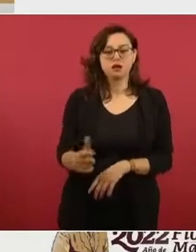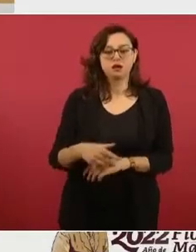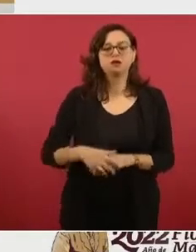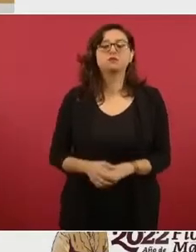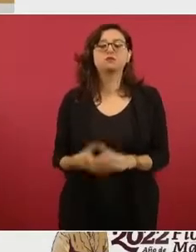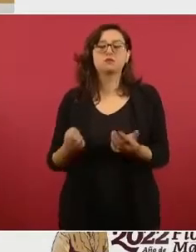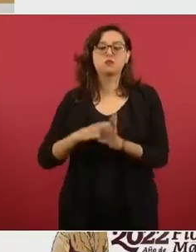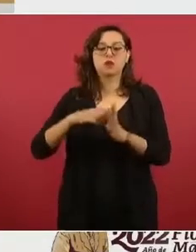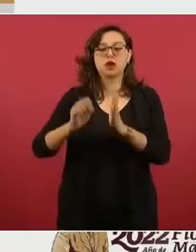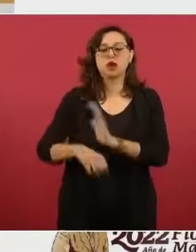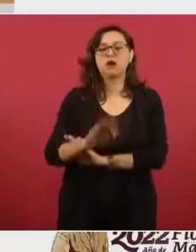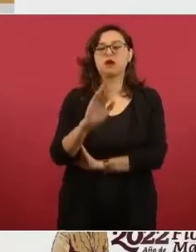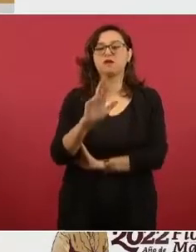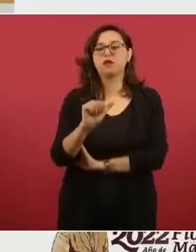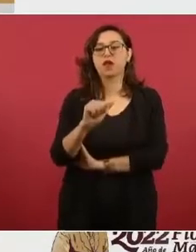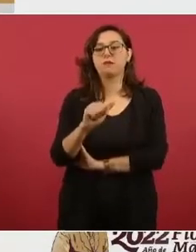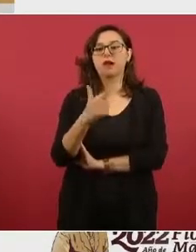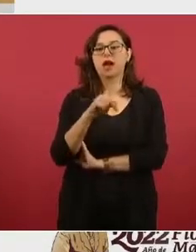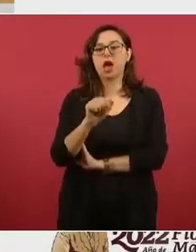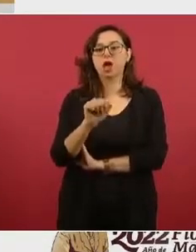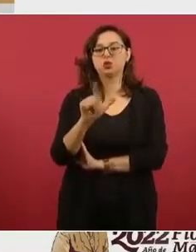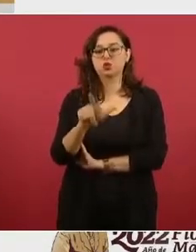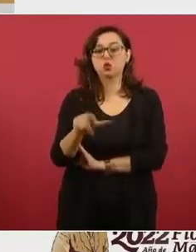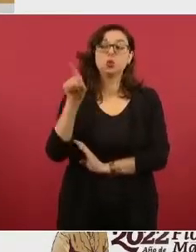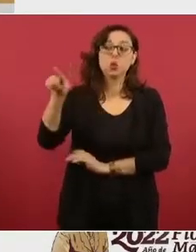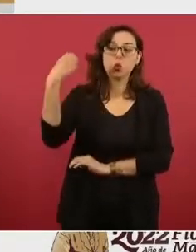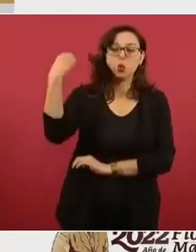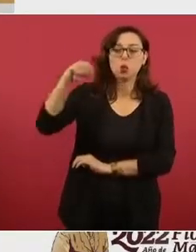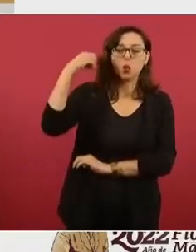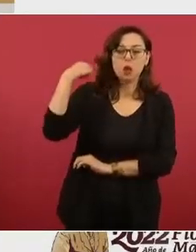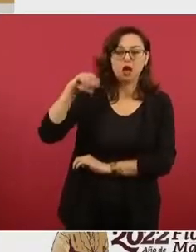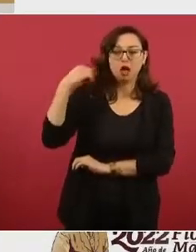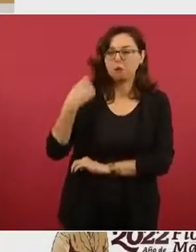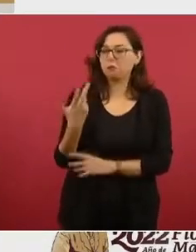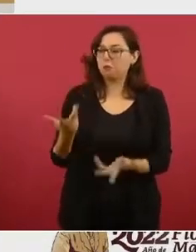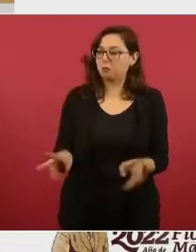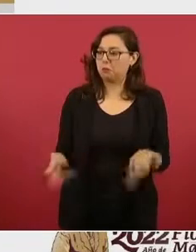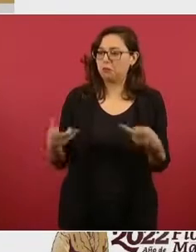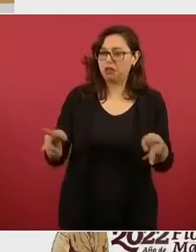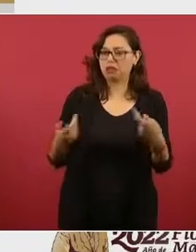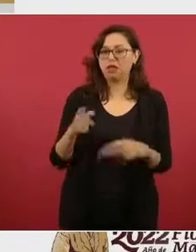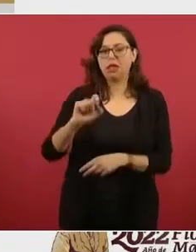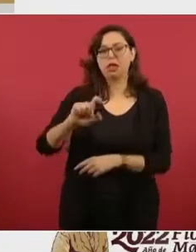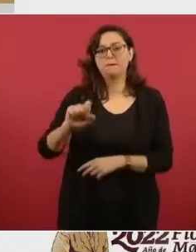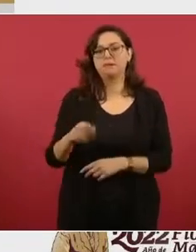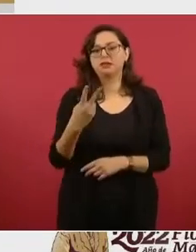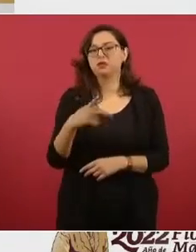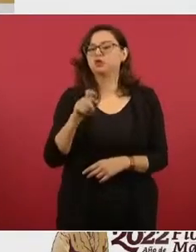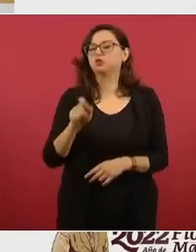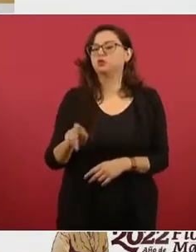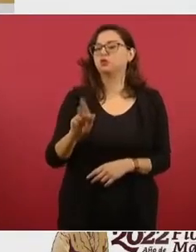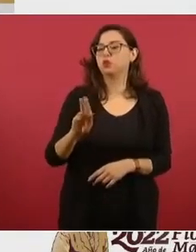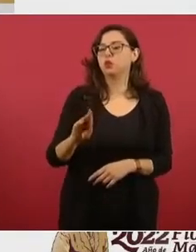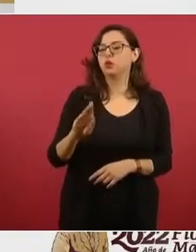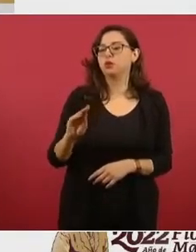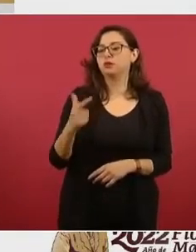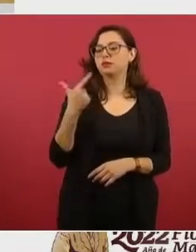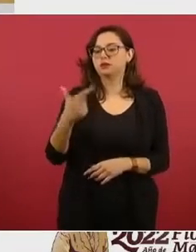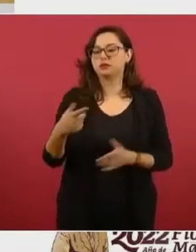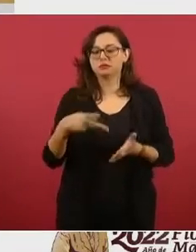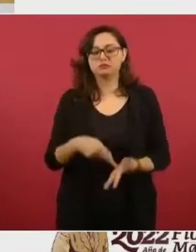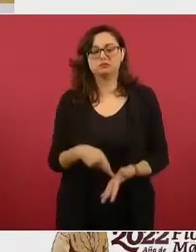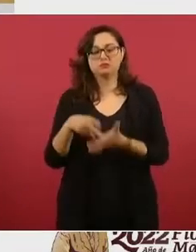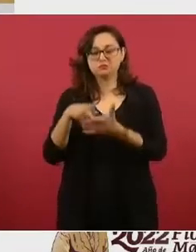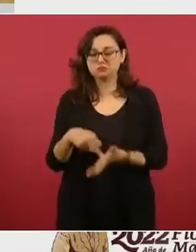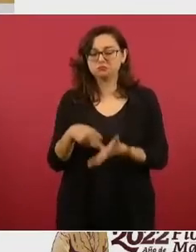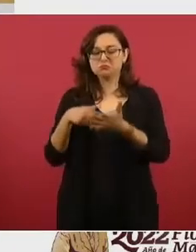ellos, Flama Azul, en San Andrés, en Oaxaca, tiene un precio de 22 pesos 97 centavos al